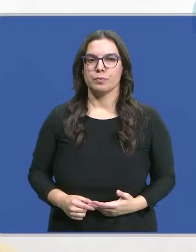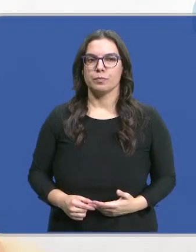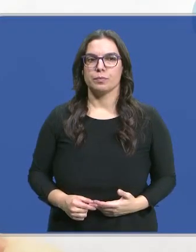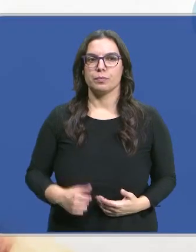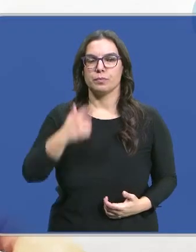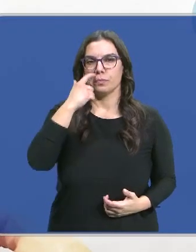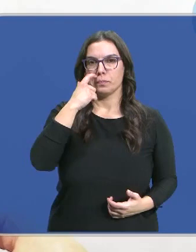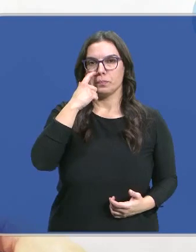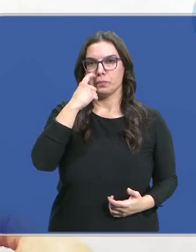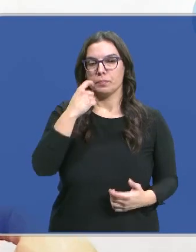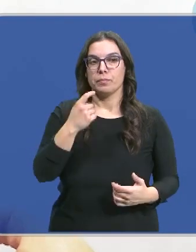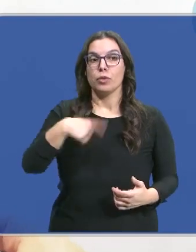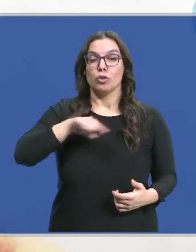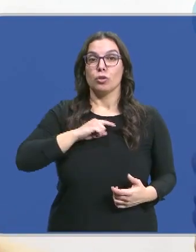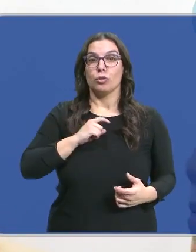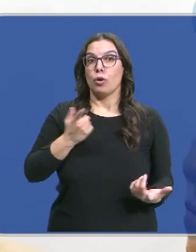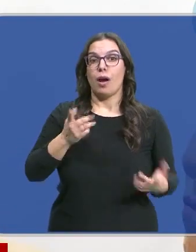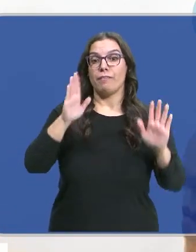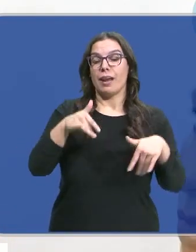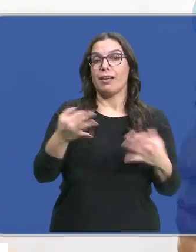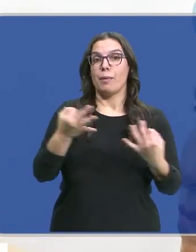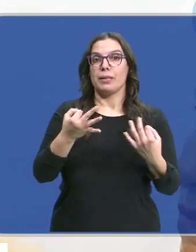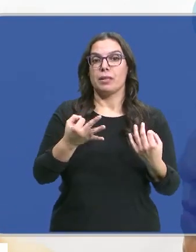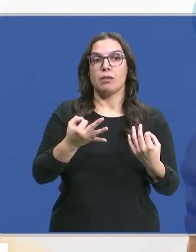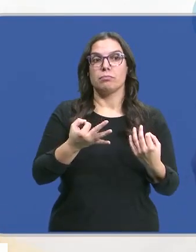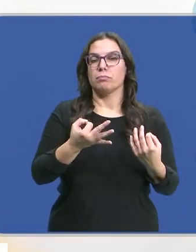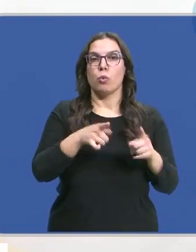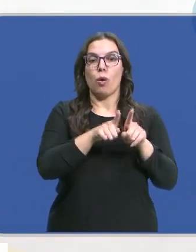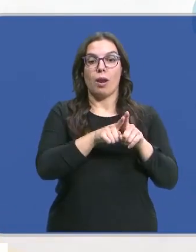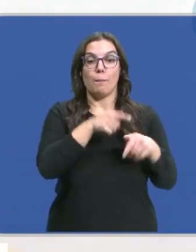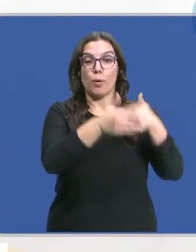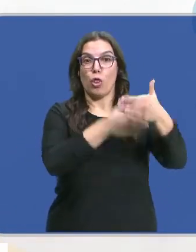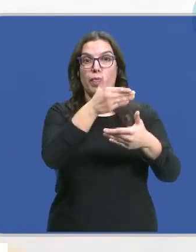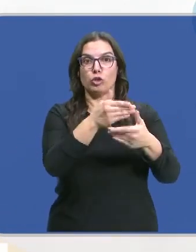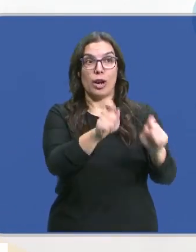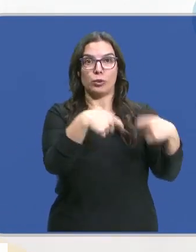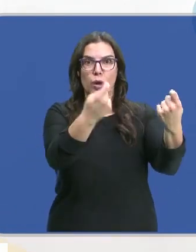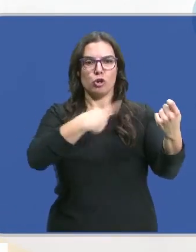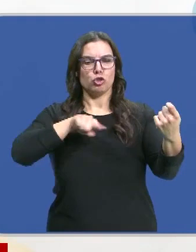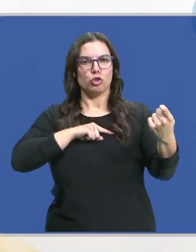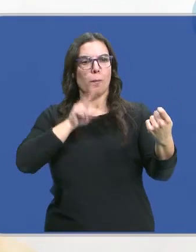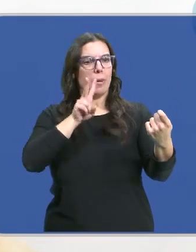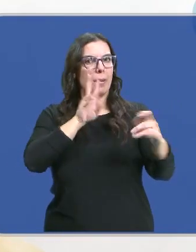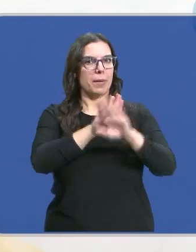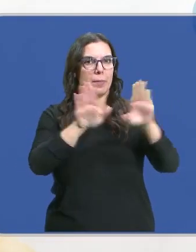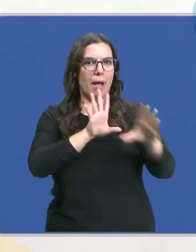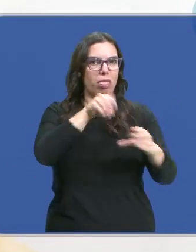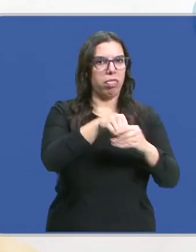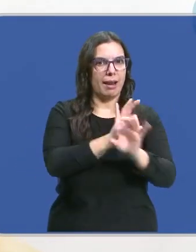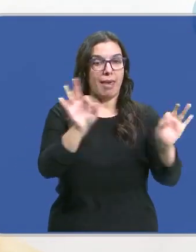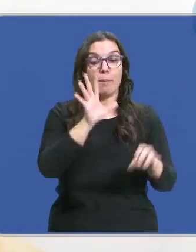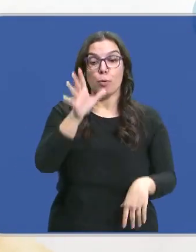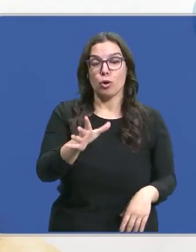Una de las bases comunitarias es que hemos dejado que las cosas sucedan. Es acompañar un proceso y permitir que las cosas sucedan, porque a veces las